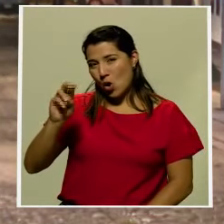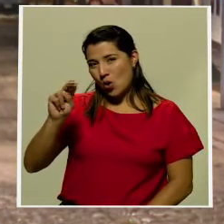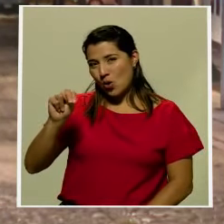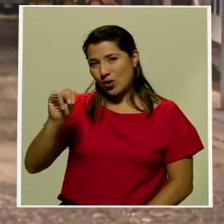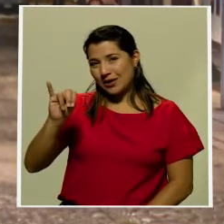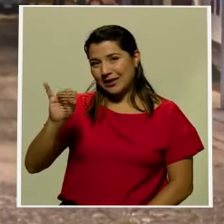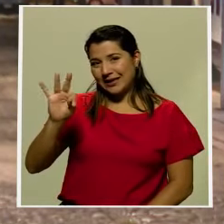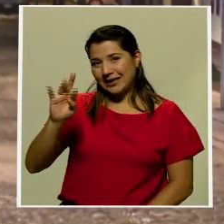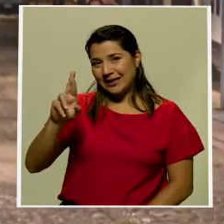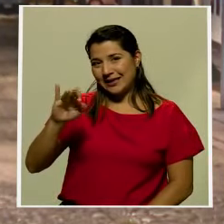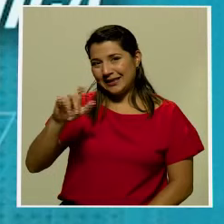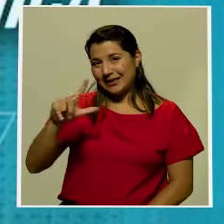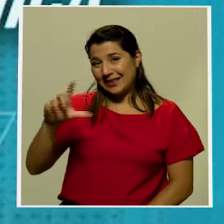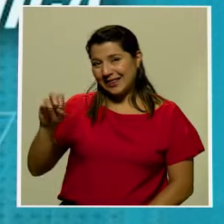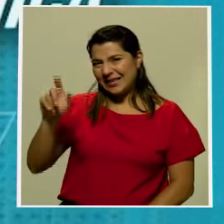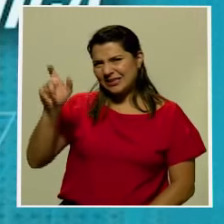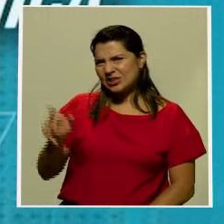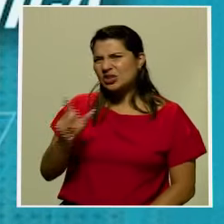habitantes